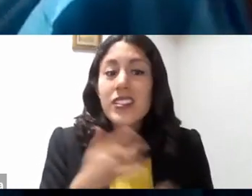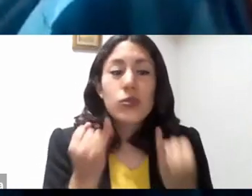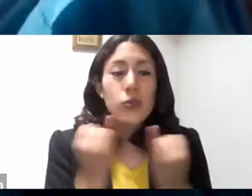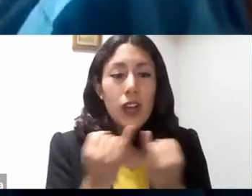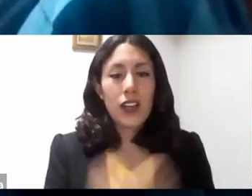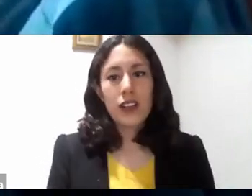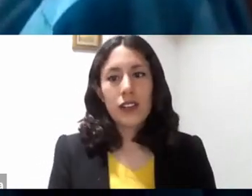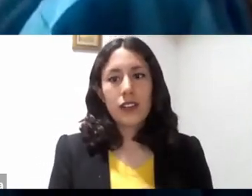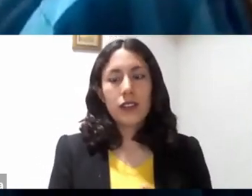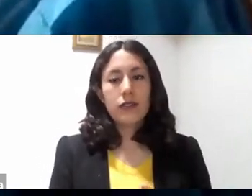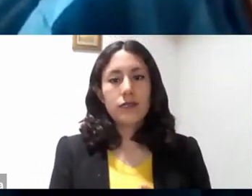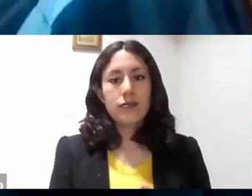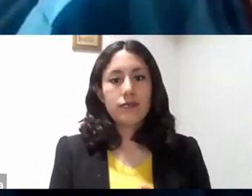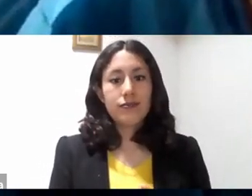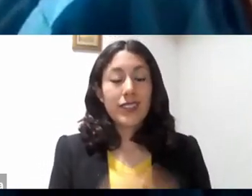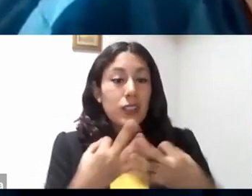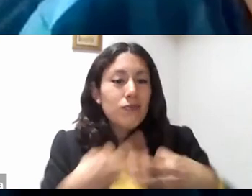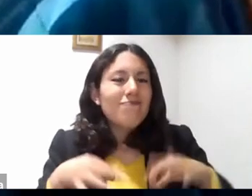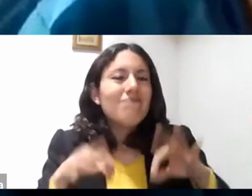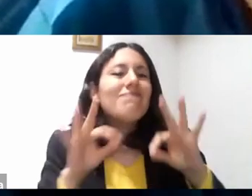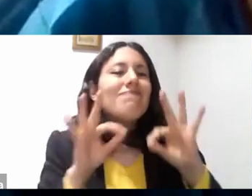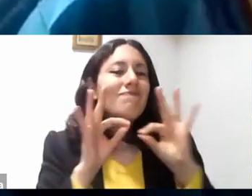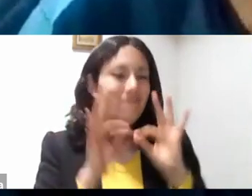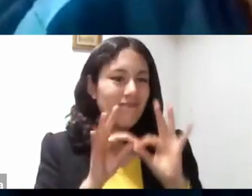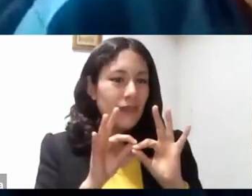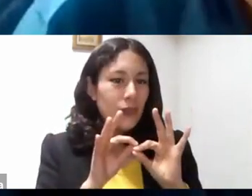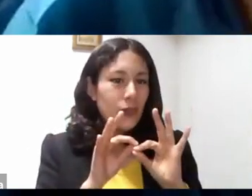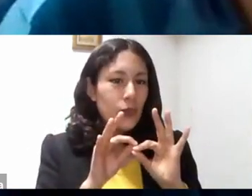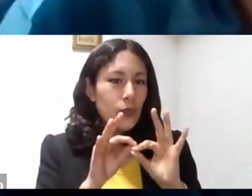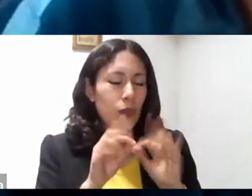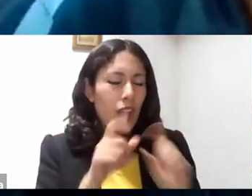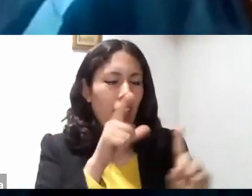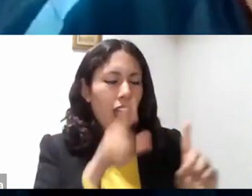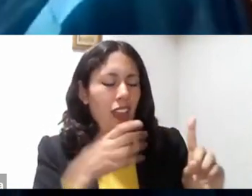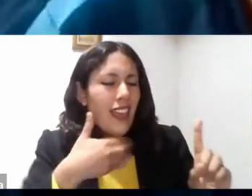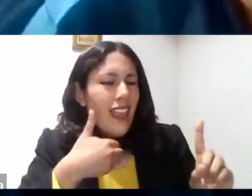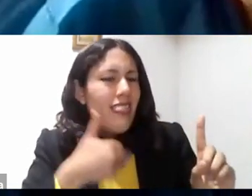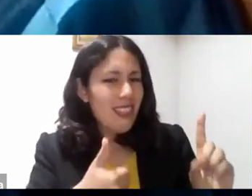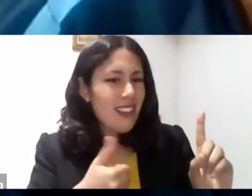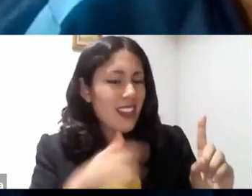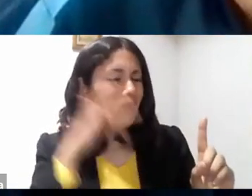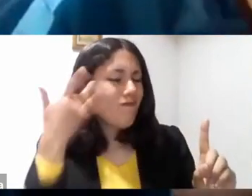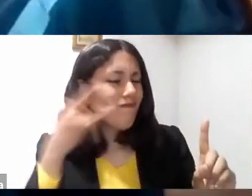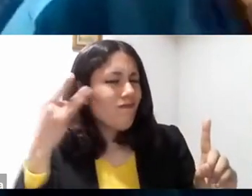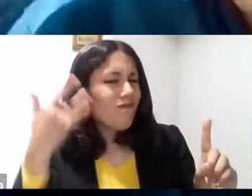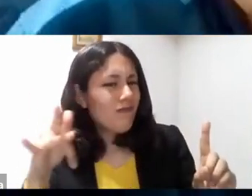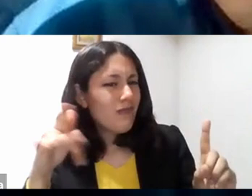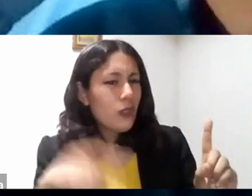La importancia también de identificarse con el, con el dolor de otros, ¿verdad? Con la vida desordenada de otros.